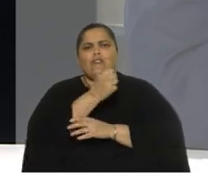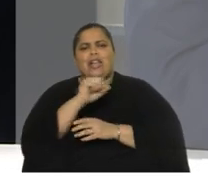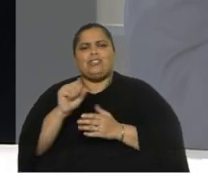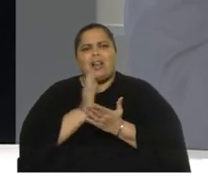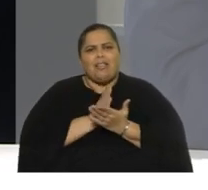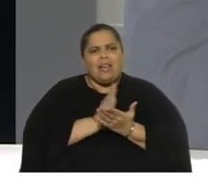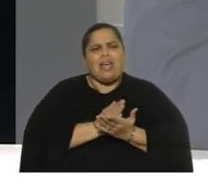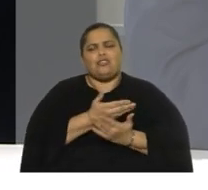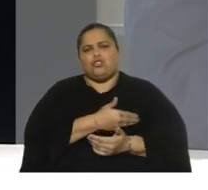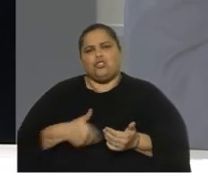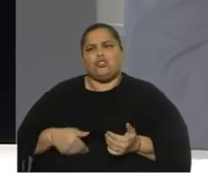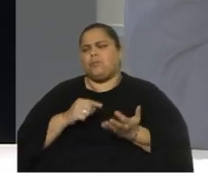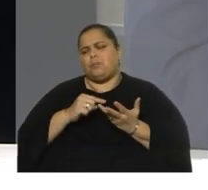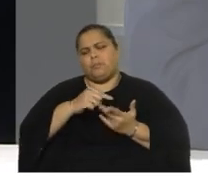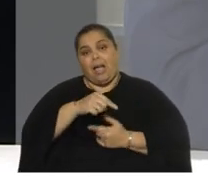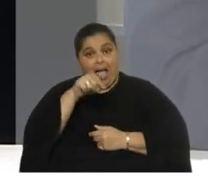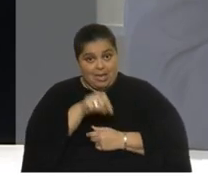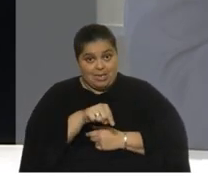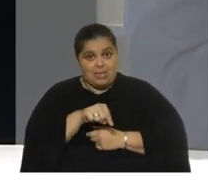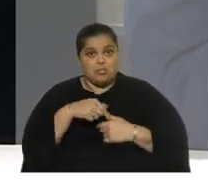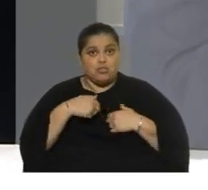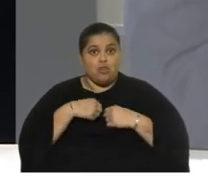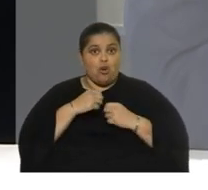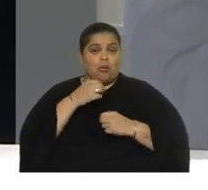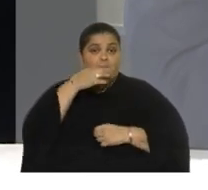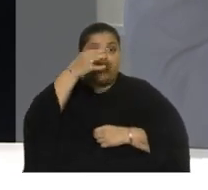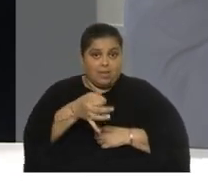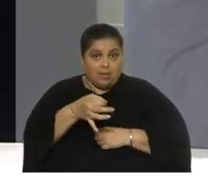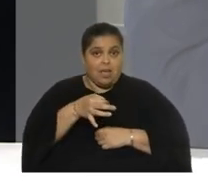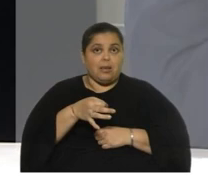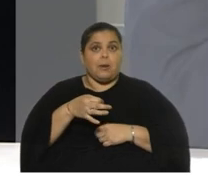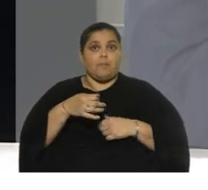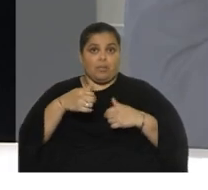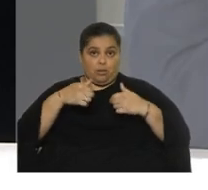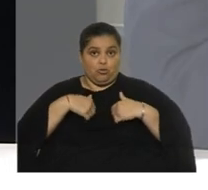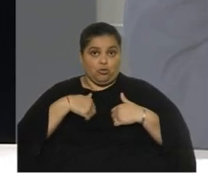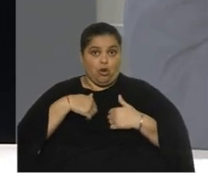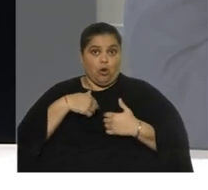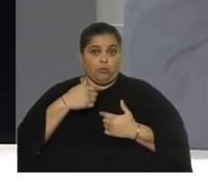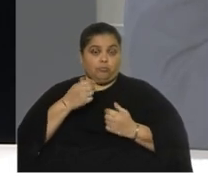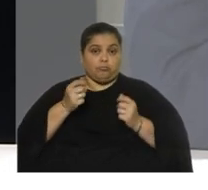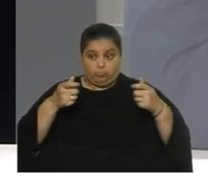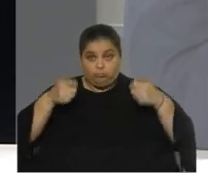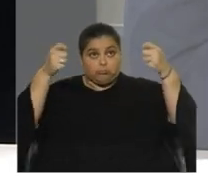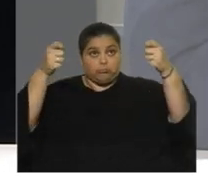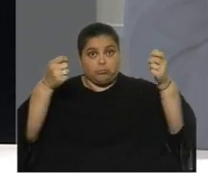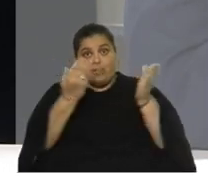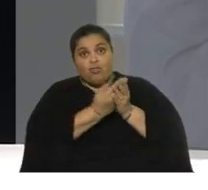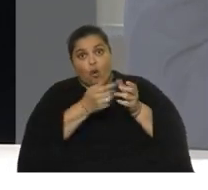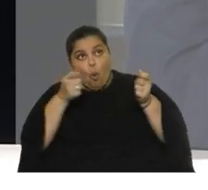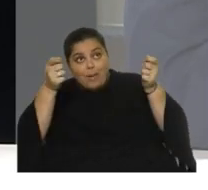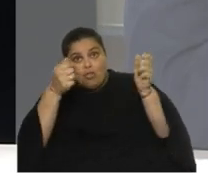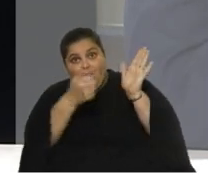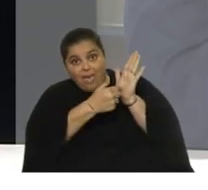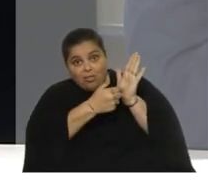Derecho. Bueno, yo en esa intervención dije, levanté el documento y dije, esto es una